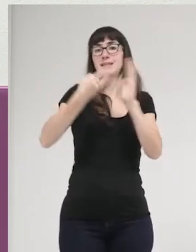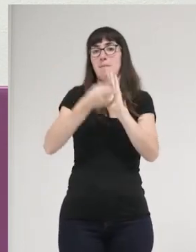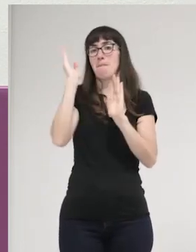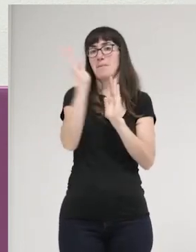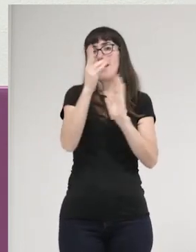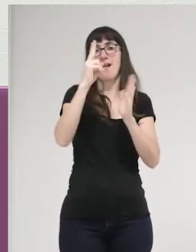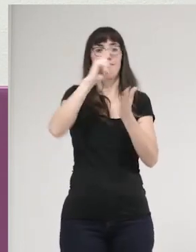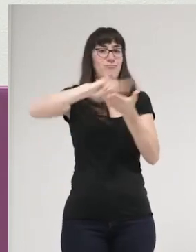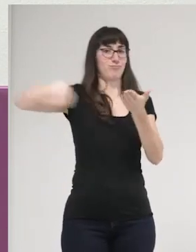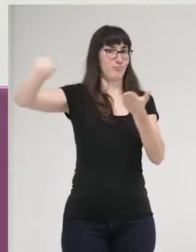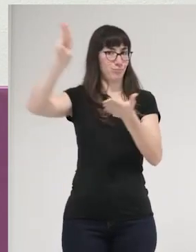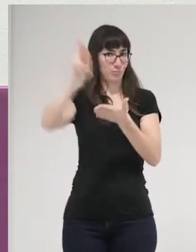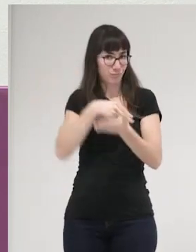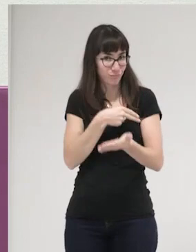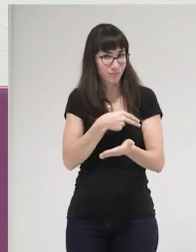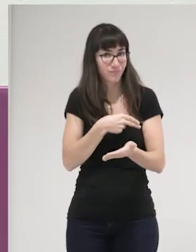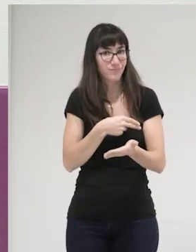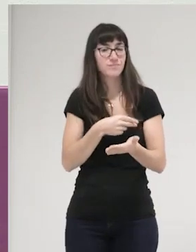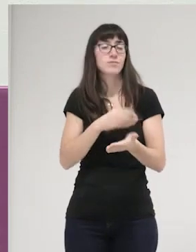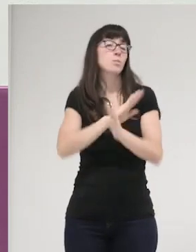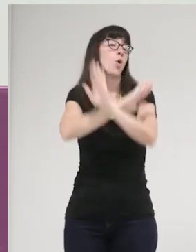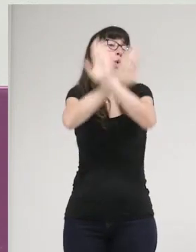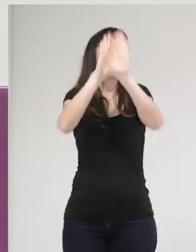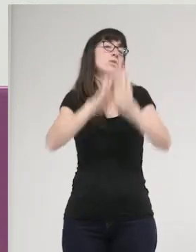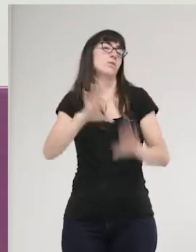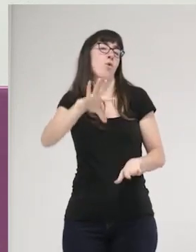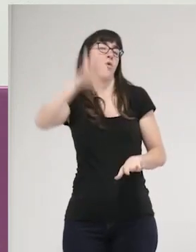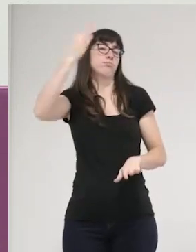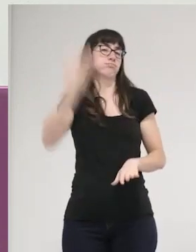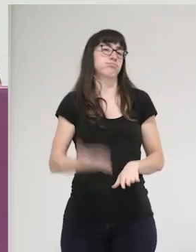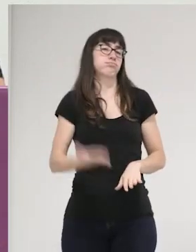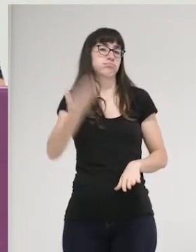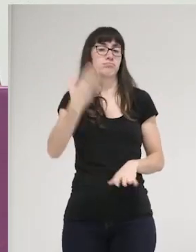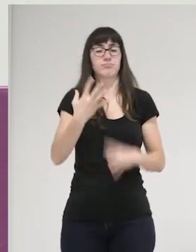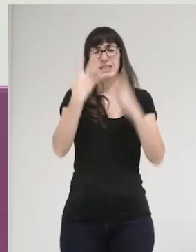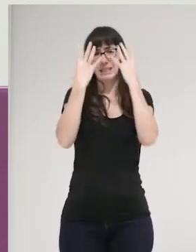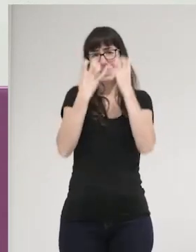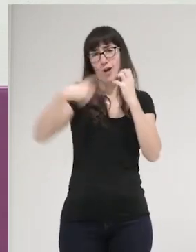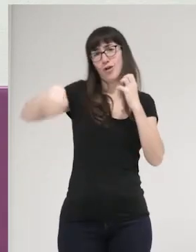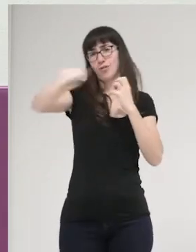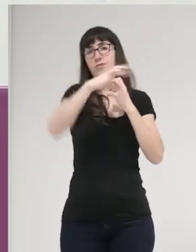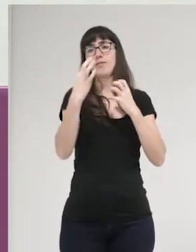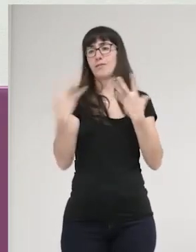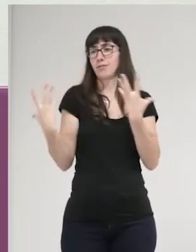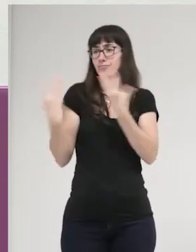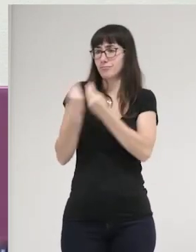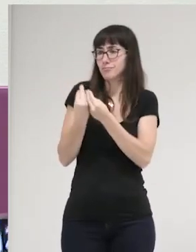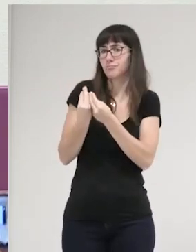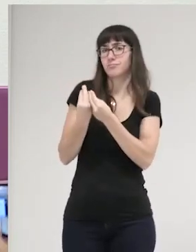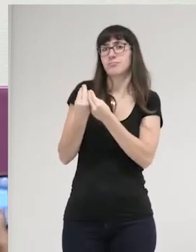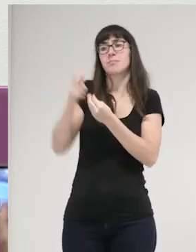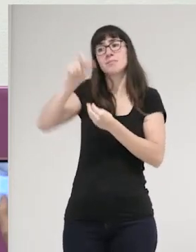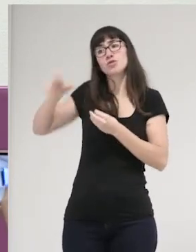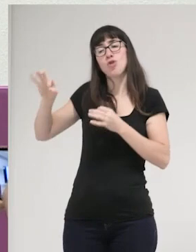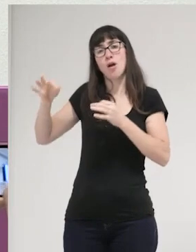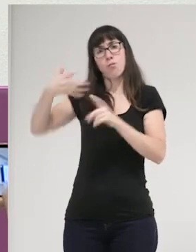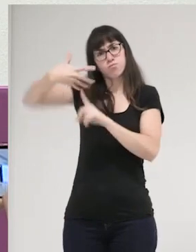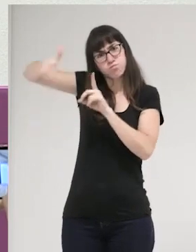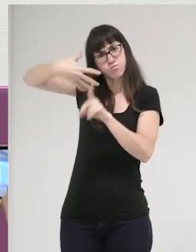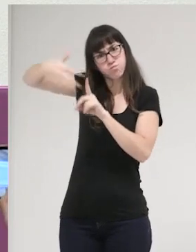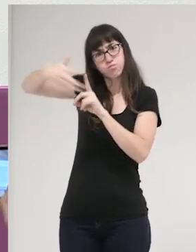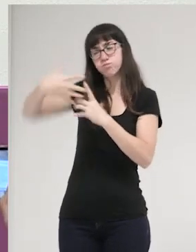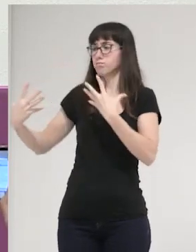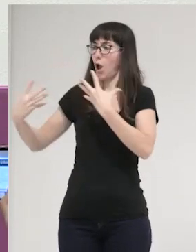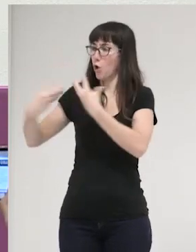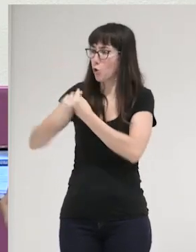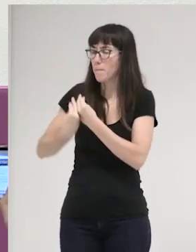y por último, una cosa que sí que quería destacar, pues tomarse en serio la transformación y el acompañamiento de las personas que agreden a la vez que abordamos y acompañamos